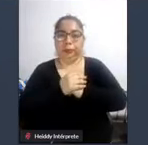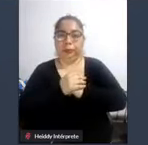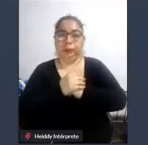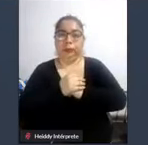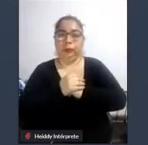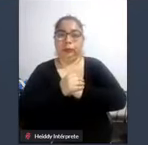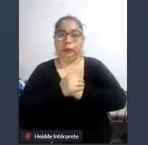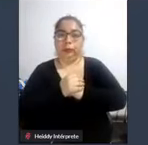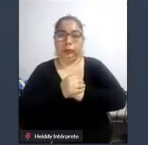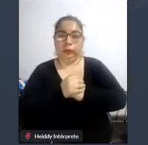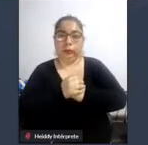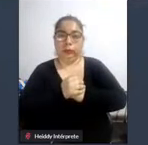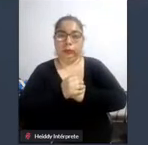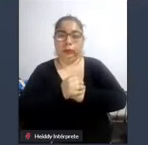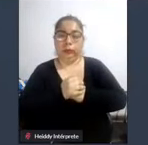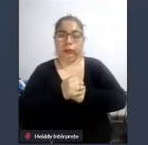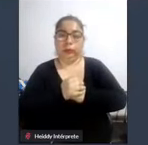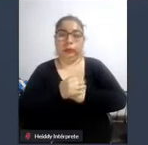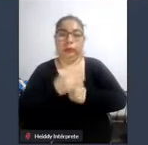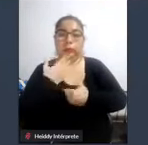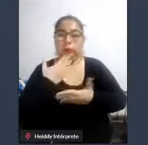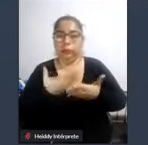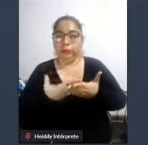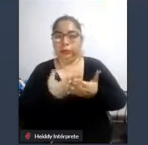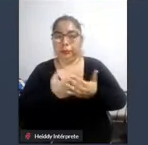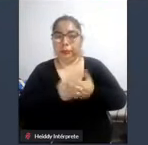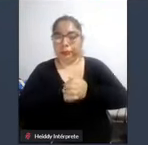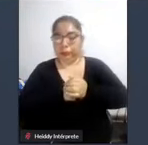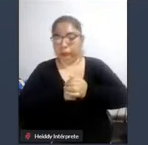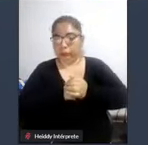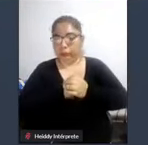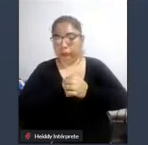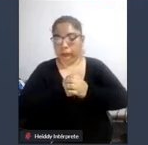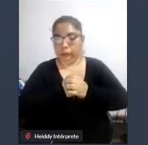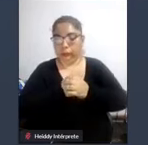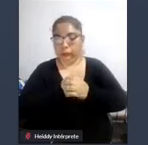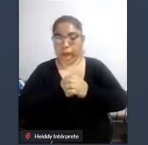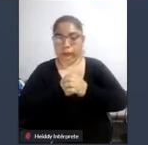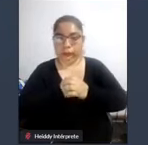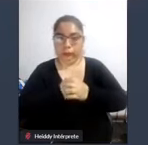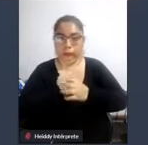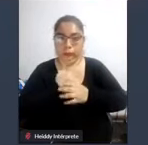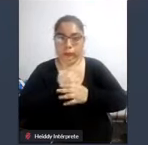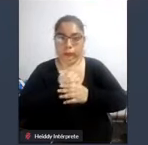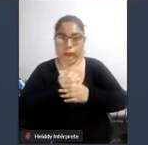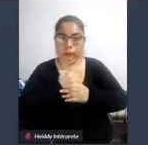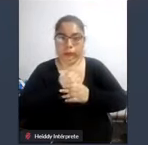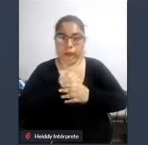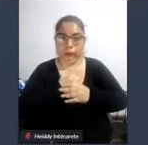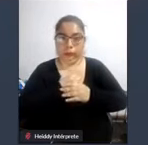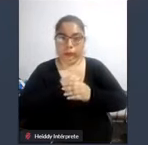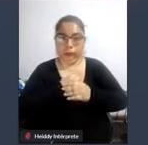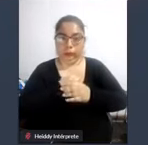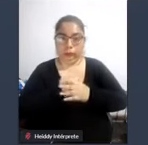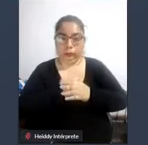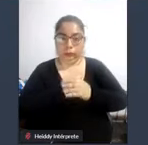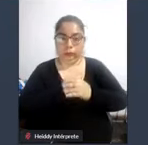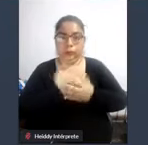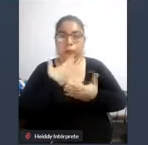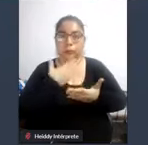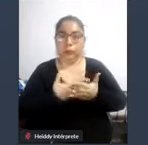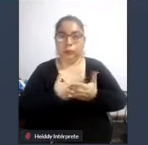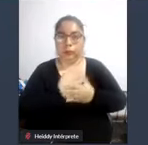perfecto perfecto José que agradezco el angelito sí José muchas gracias